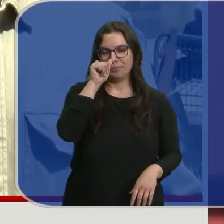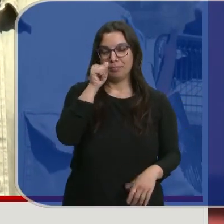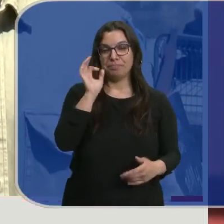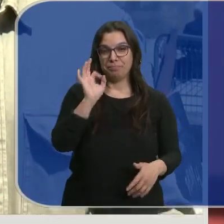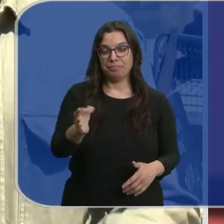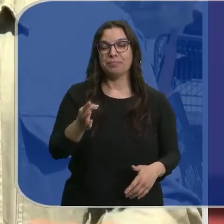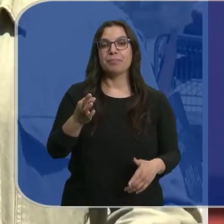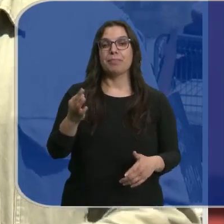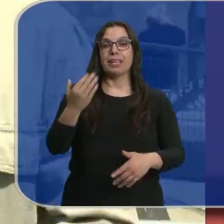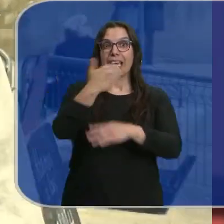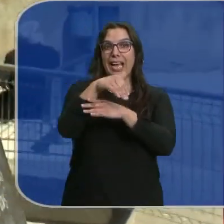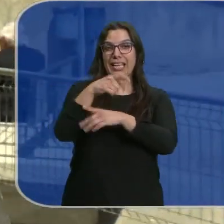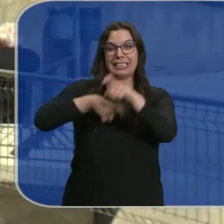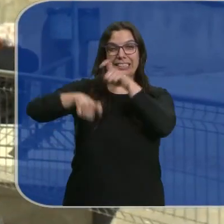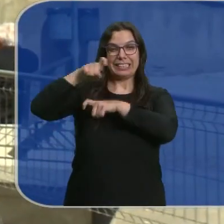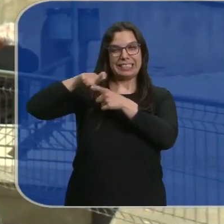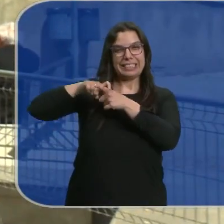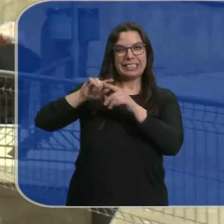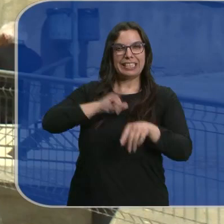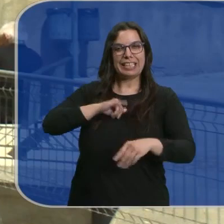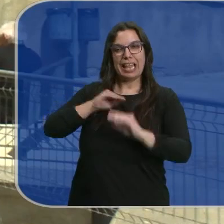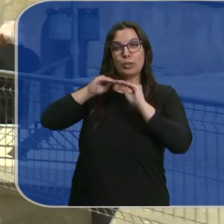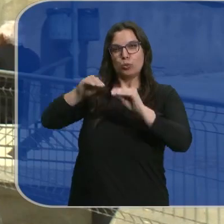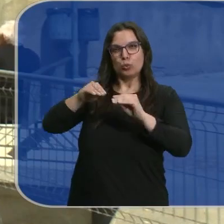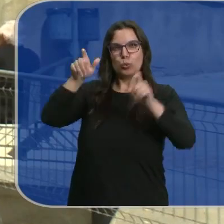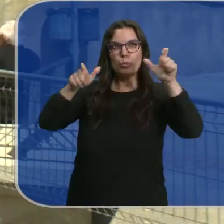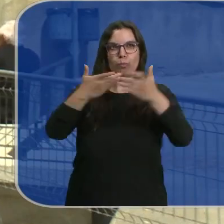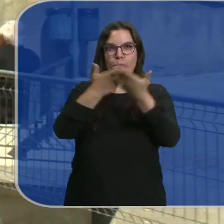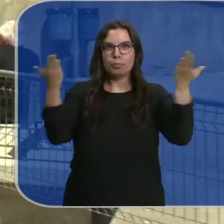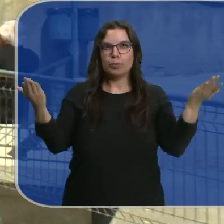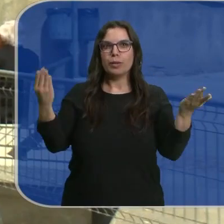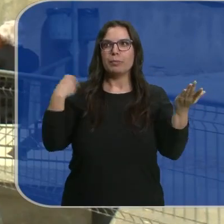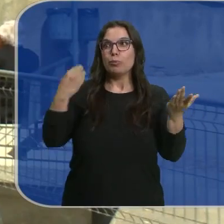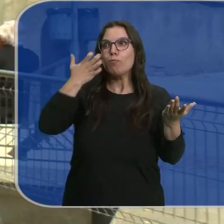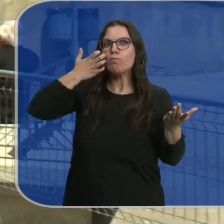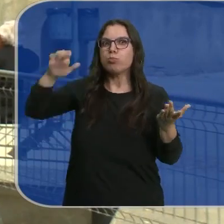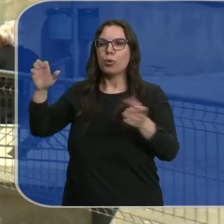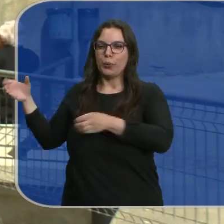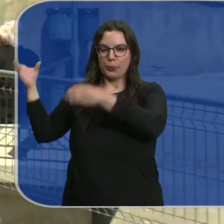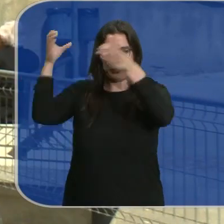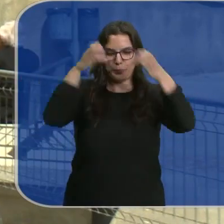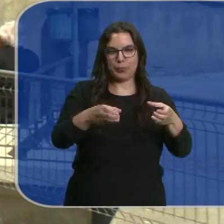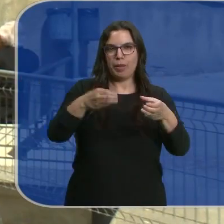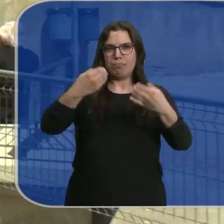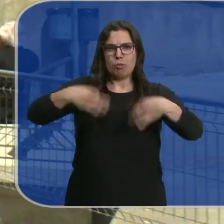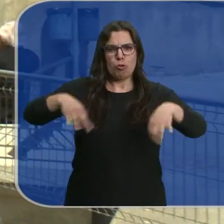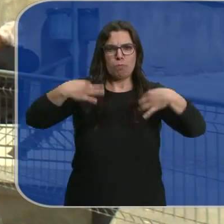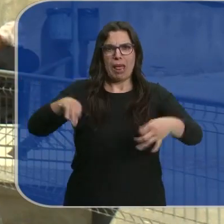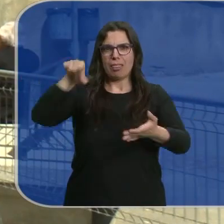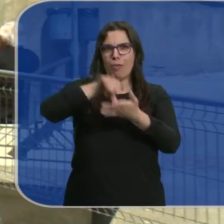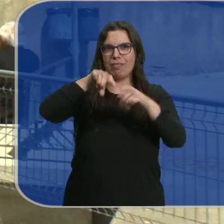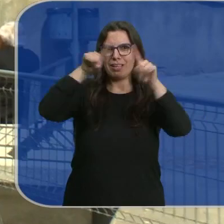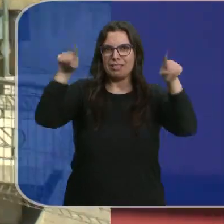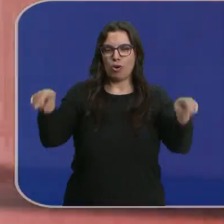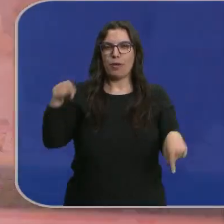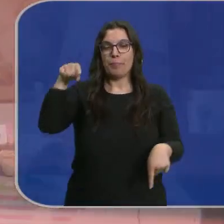Así es, recuperar su raíz popular. Conservar ese gusto de traer lo extraordinario a la vida cotidiana de Segovia. Una